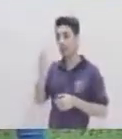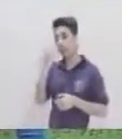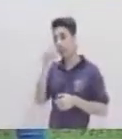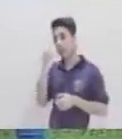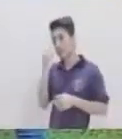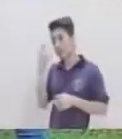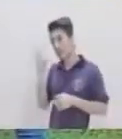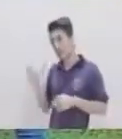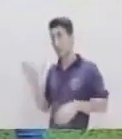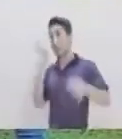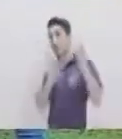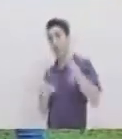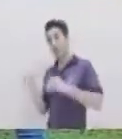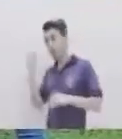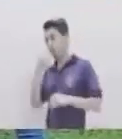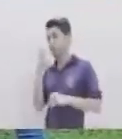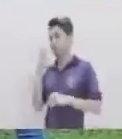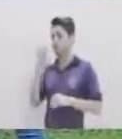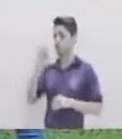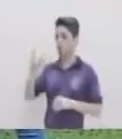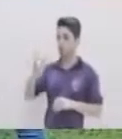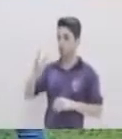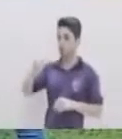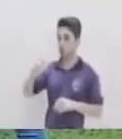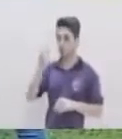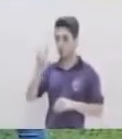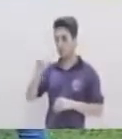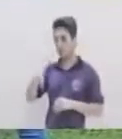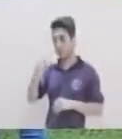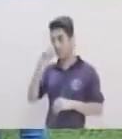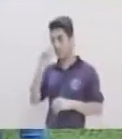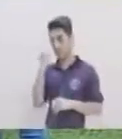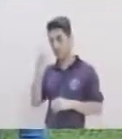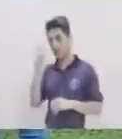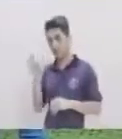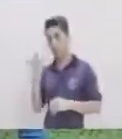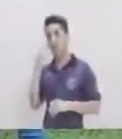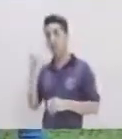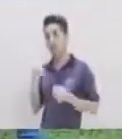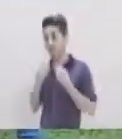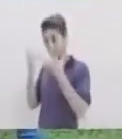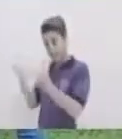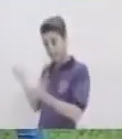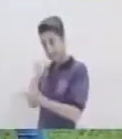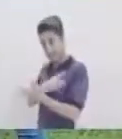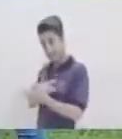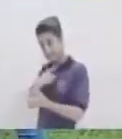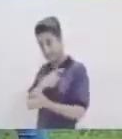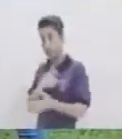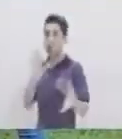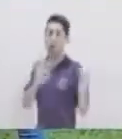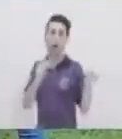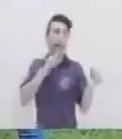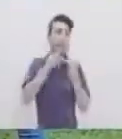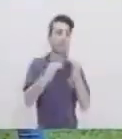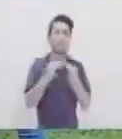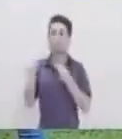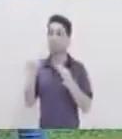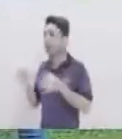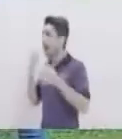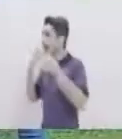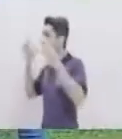O el subjuntivo Es cuando ya entra esto en juego también Porque o nos quiere dar un deseo O nos quiere transmitir la realidad